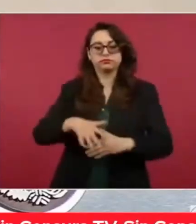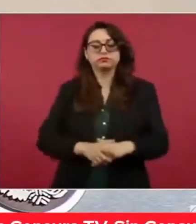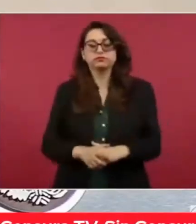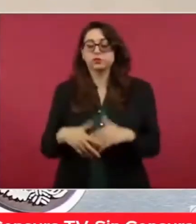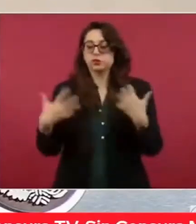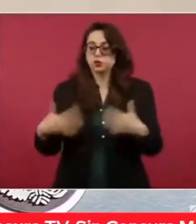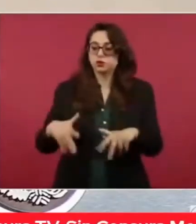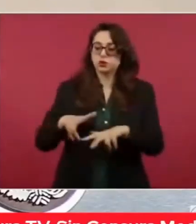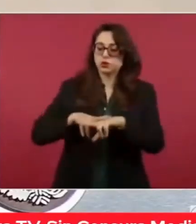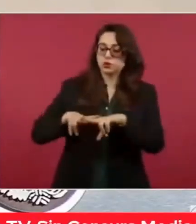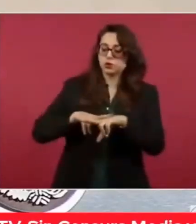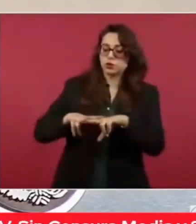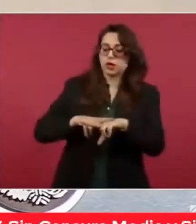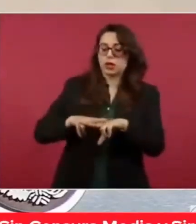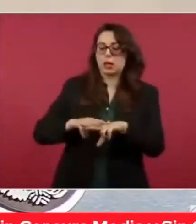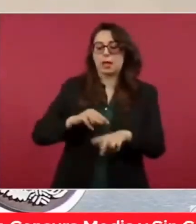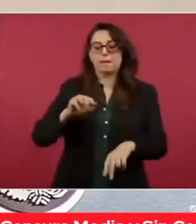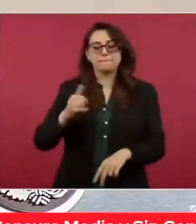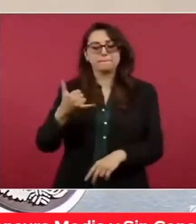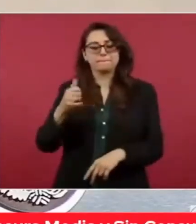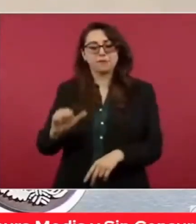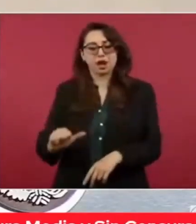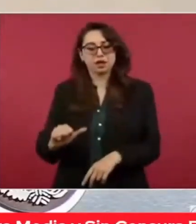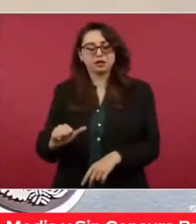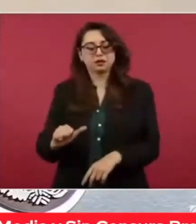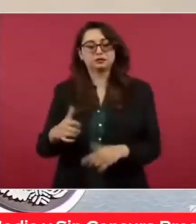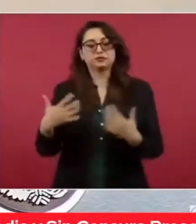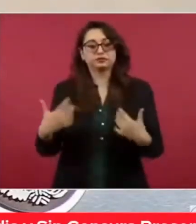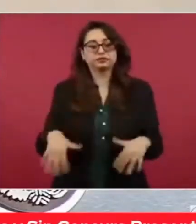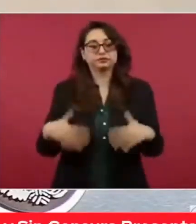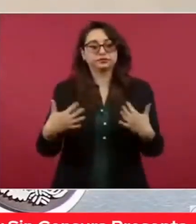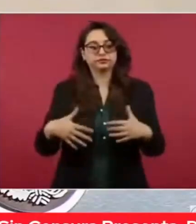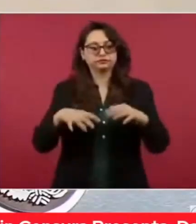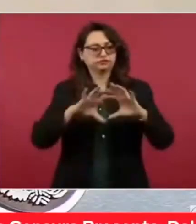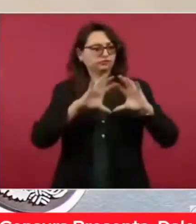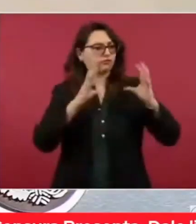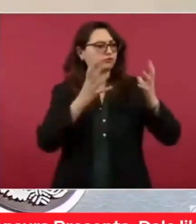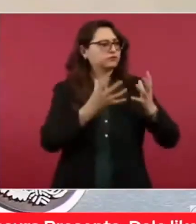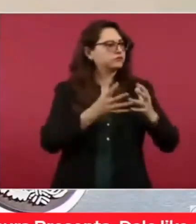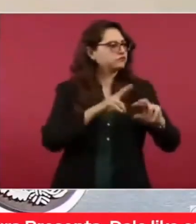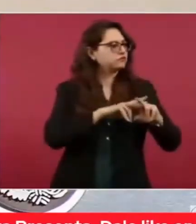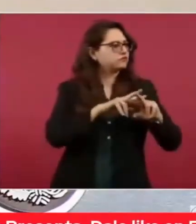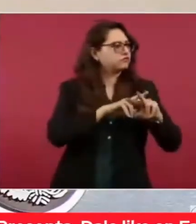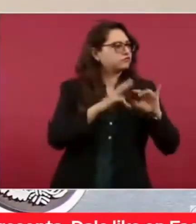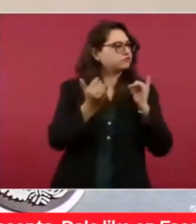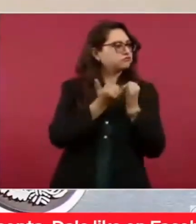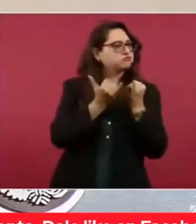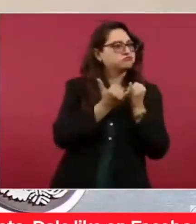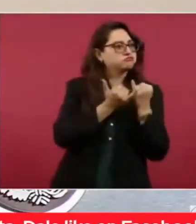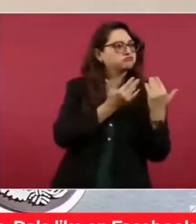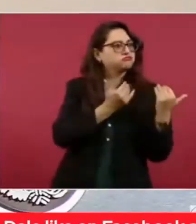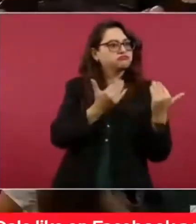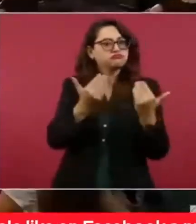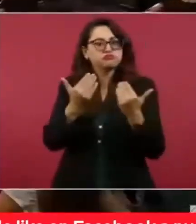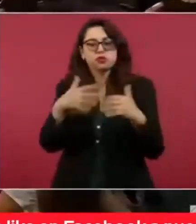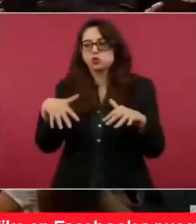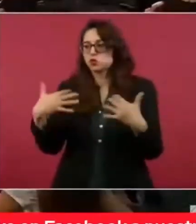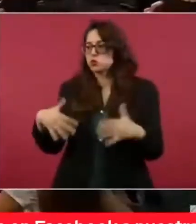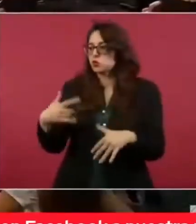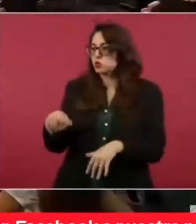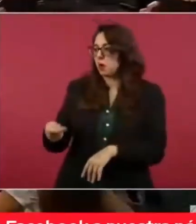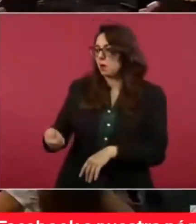infraestructura ferroviaria más importante que se desarrolla actualmente en el mundo entero. Me gustaría destacar los principales